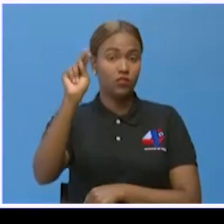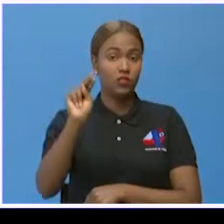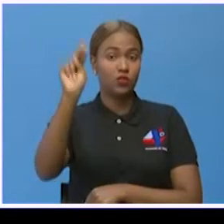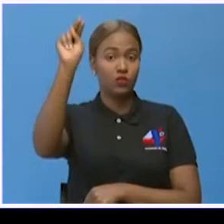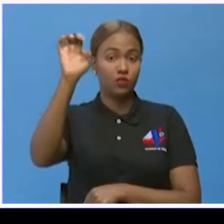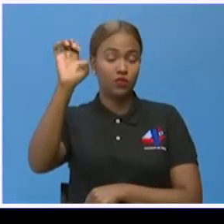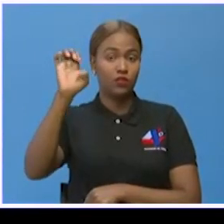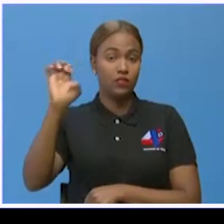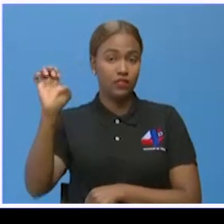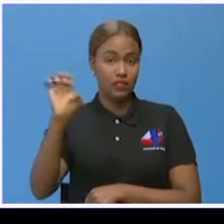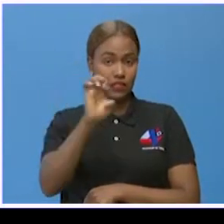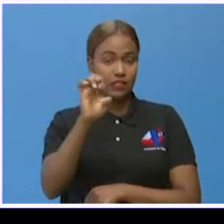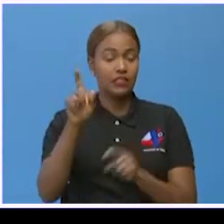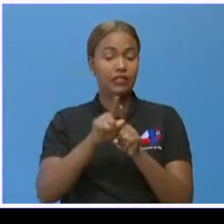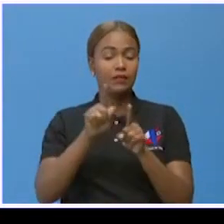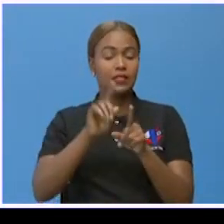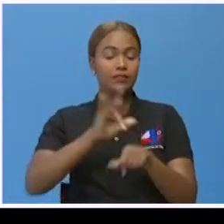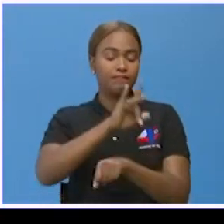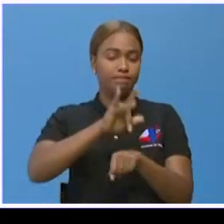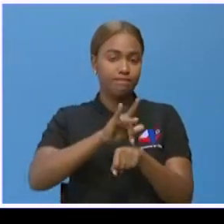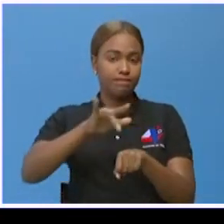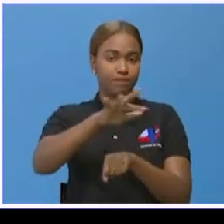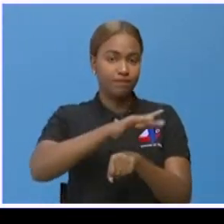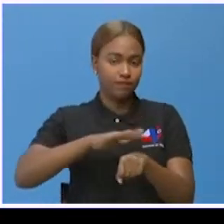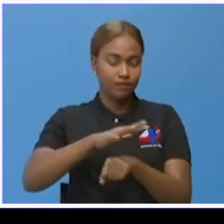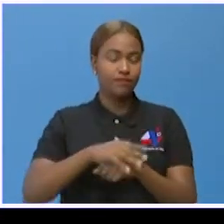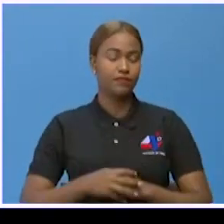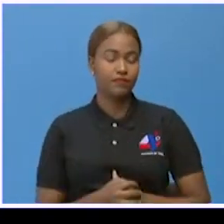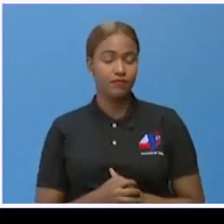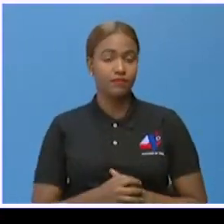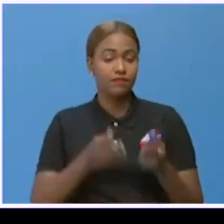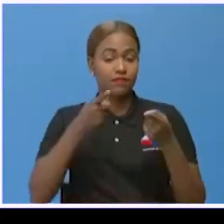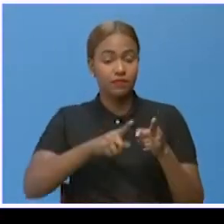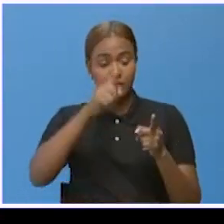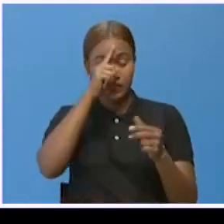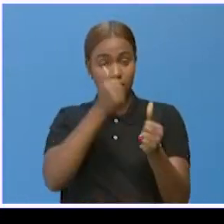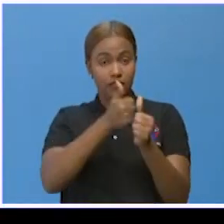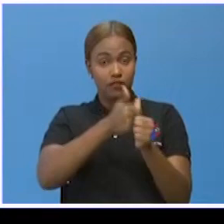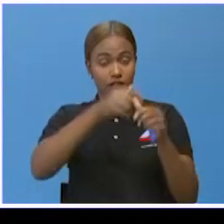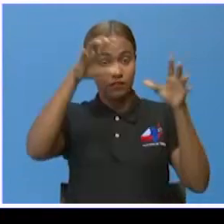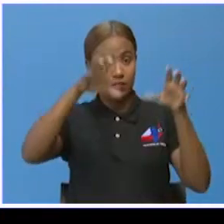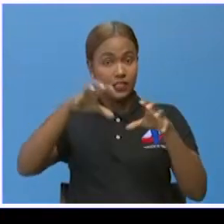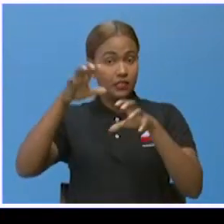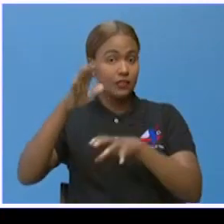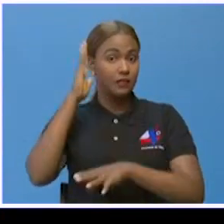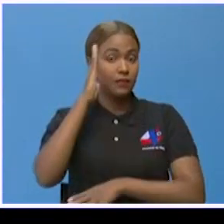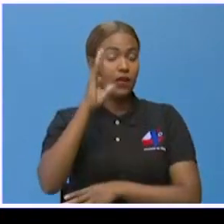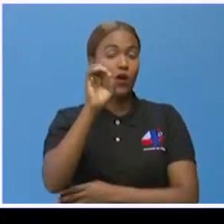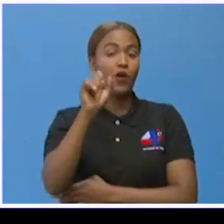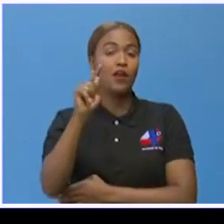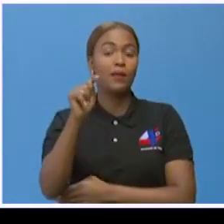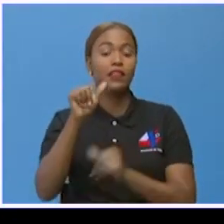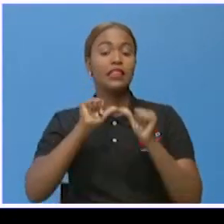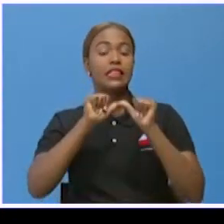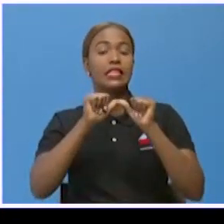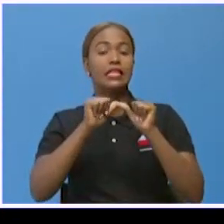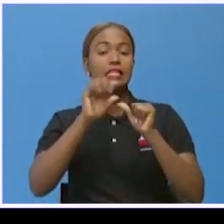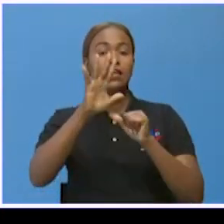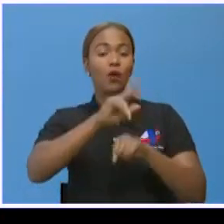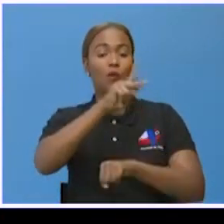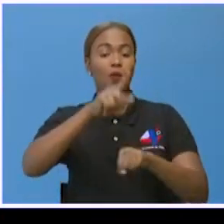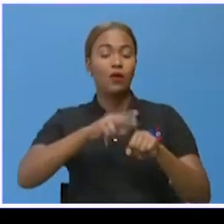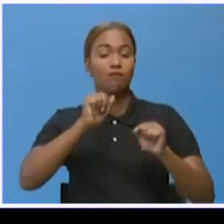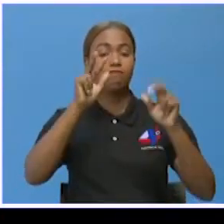noreste y también la cordillera central. Debido a estos acumulados que se esperan, la ONAMED mantiene cinco